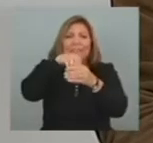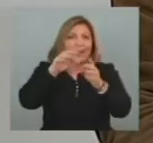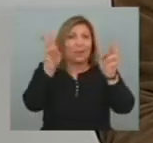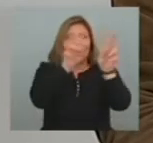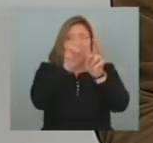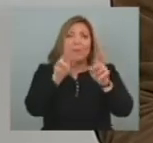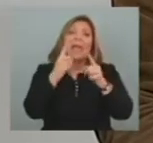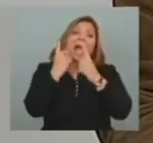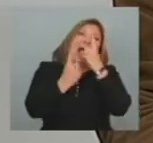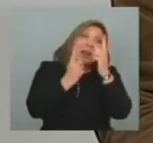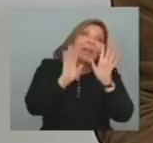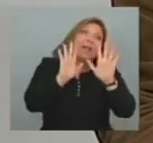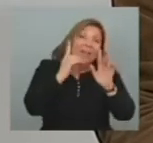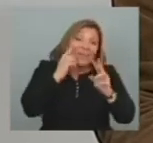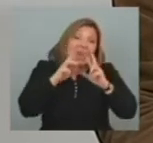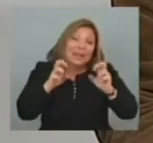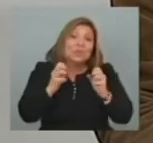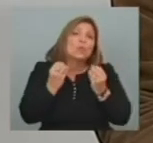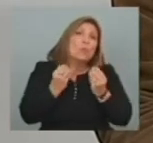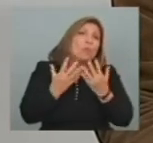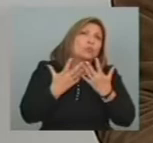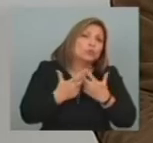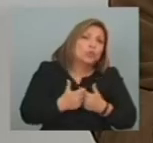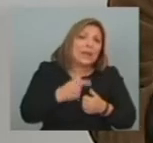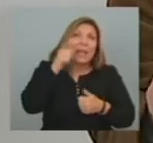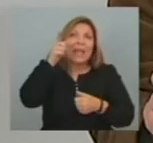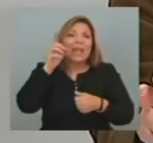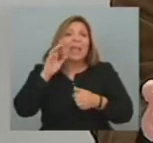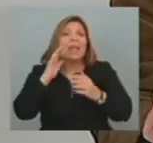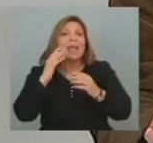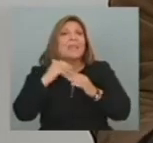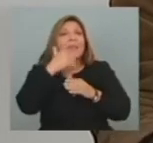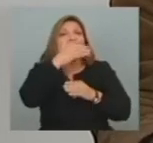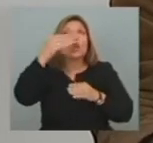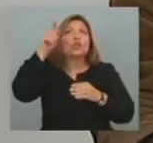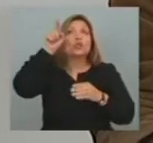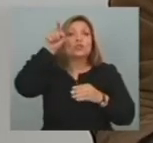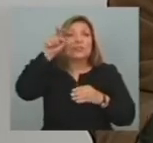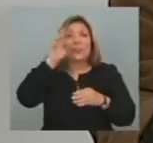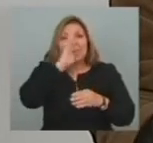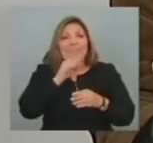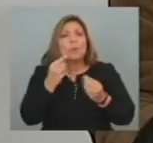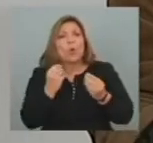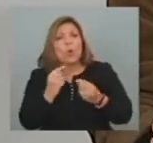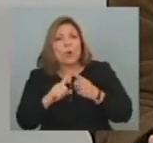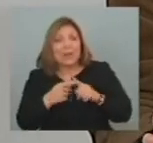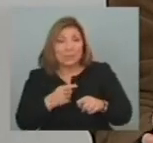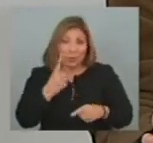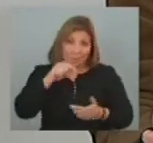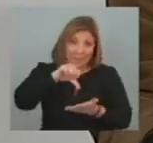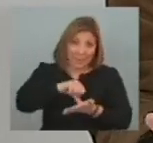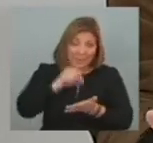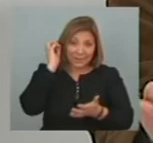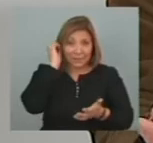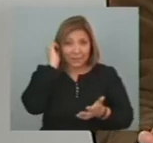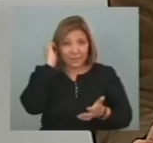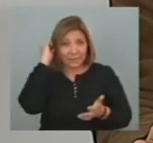Va a ser bueno Analizar En profundidad Cómo funciona La política exterior brasileña Y el papel De Itamaraty En un país Como Brasil Y